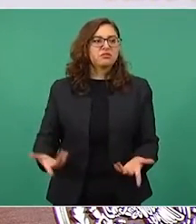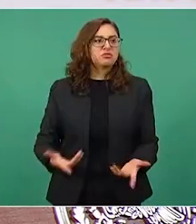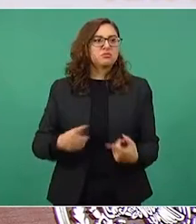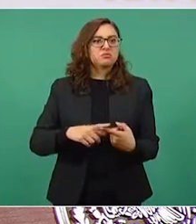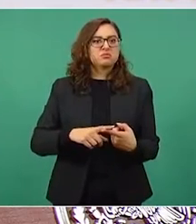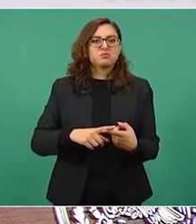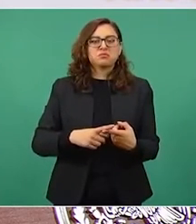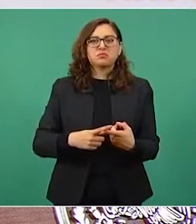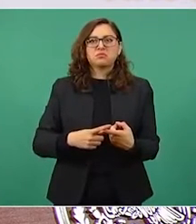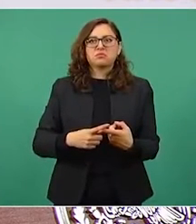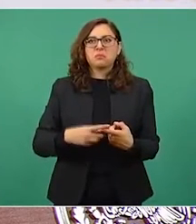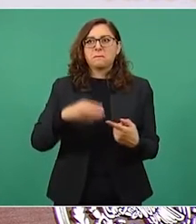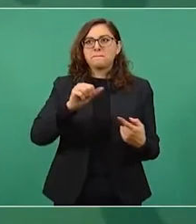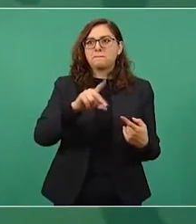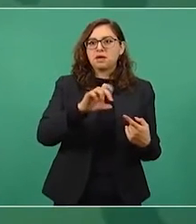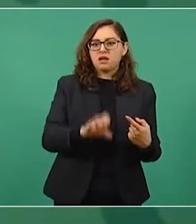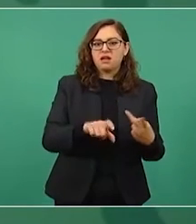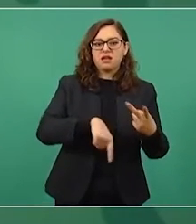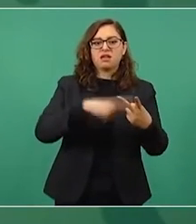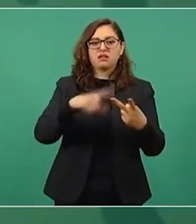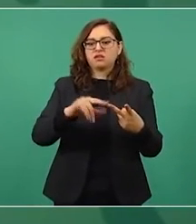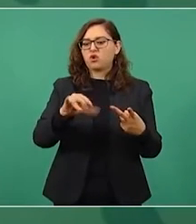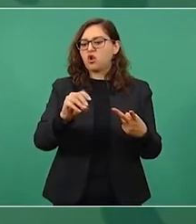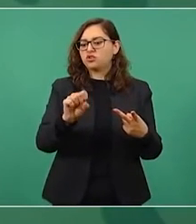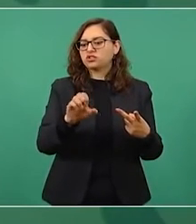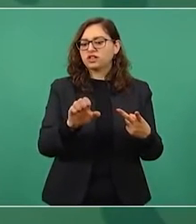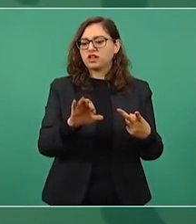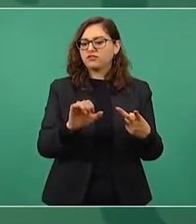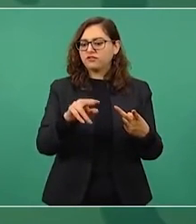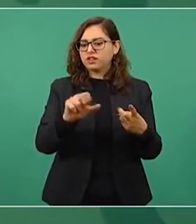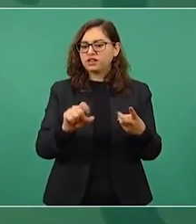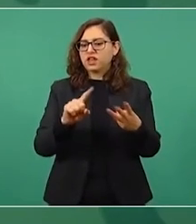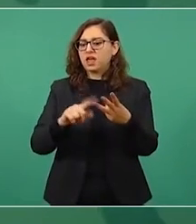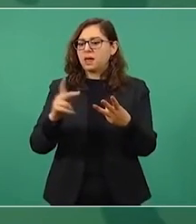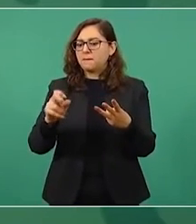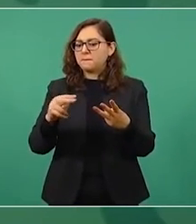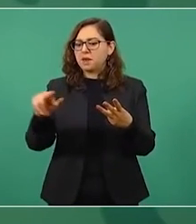y no me equivoqué.